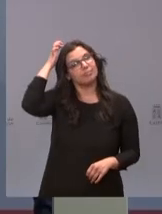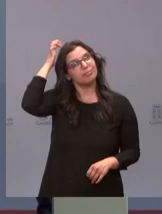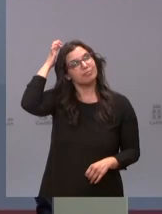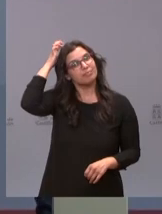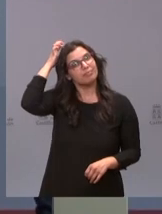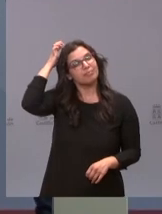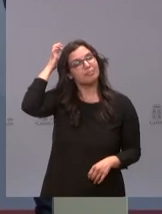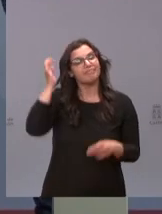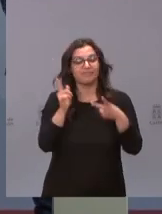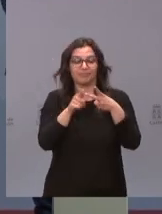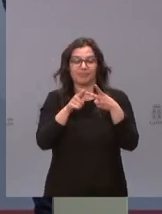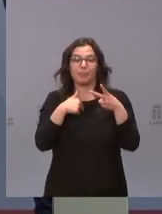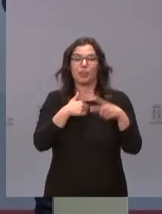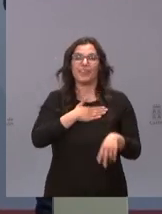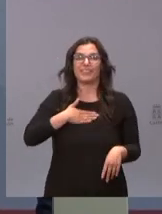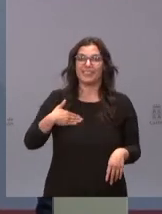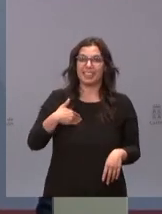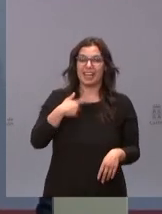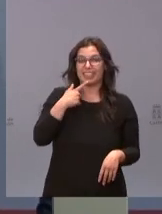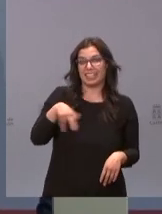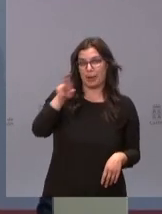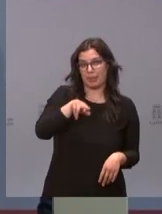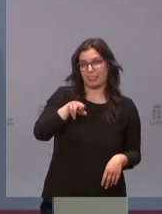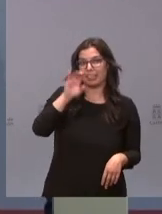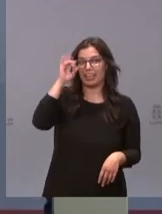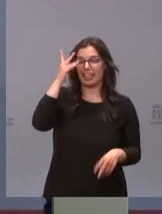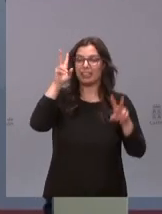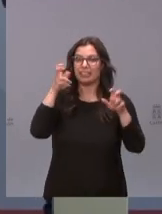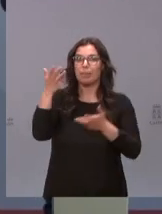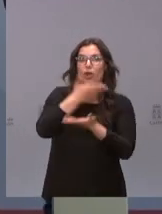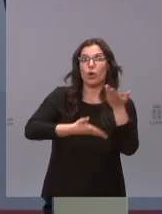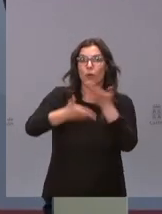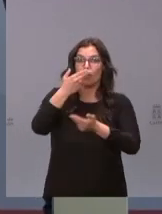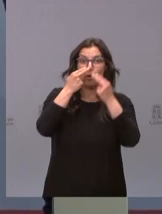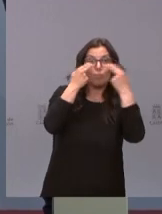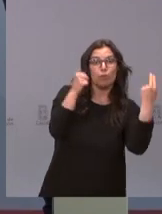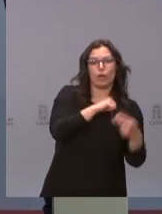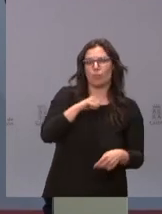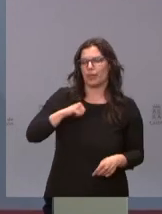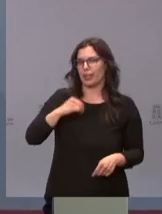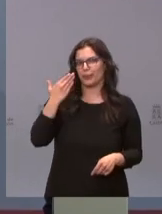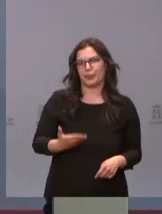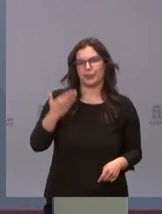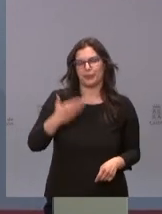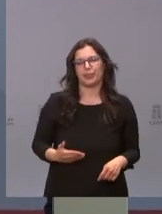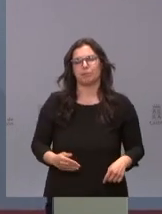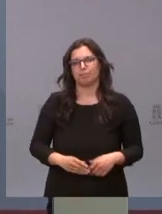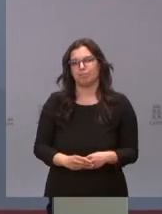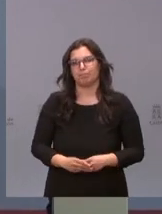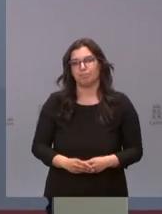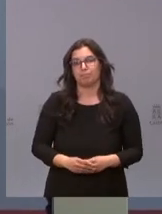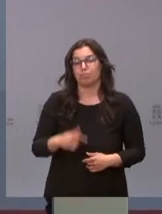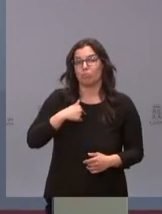Yo querría insistir en una idea, la colaboración público-privada. Creo que es